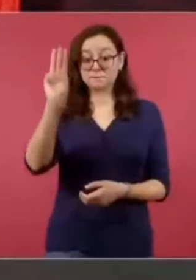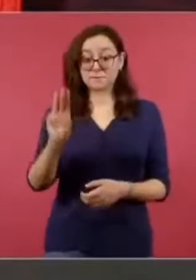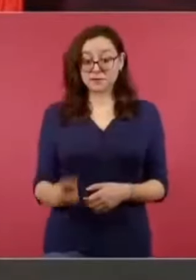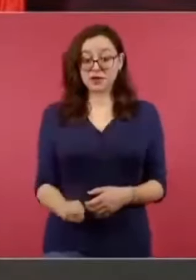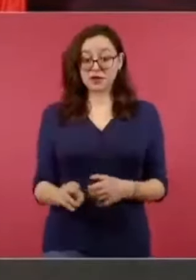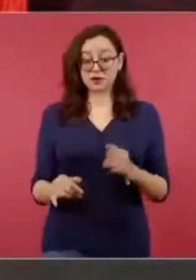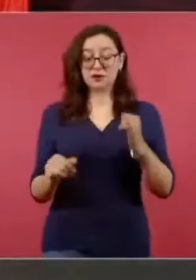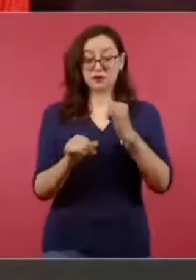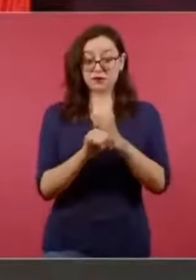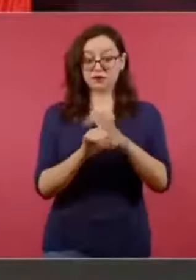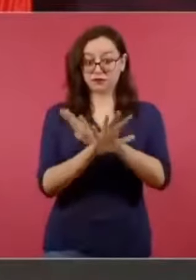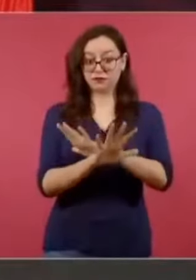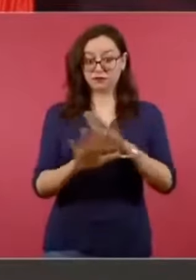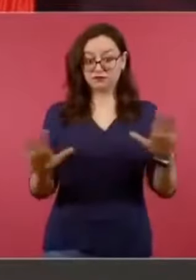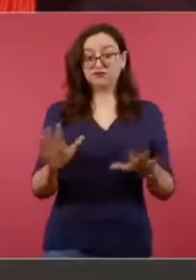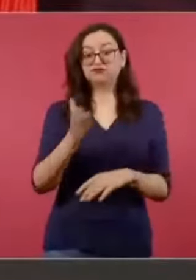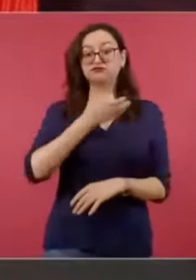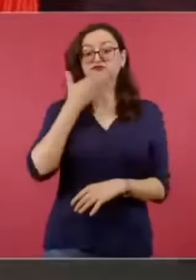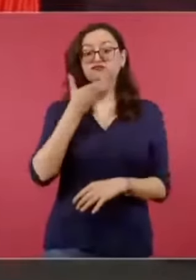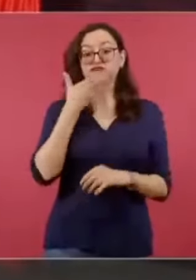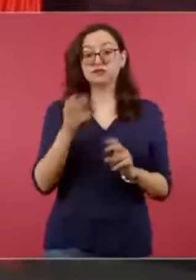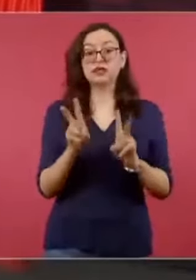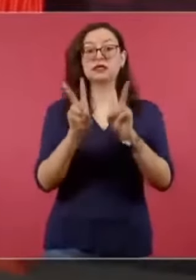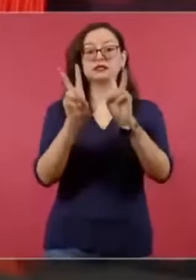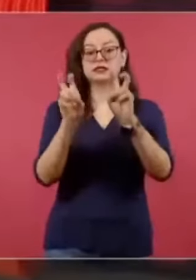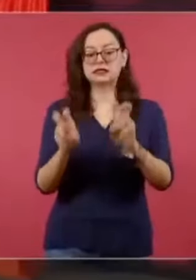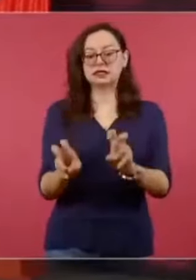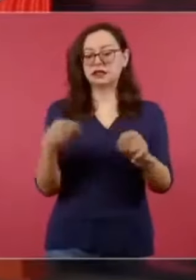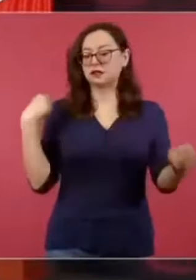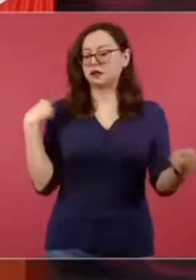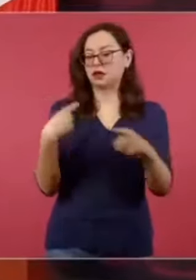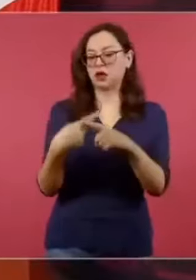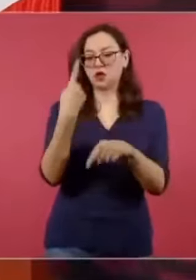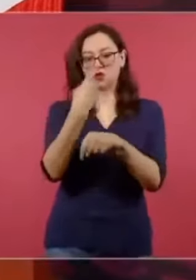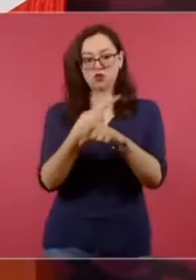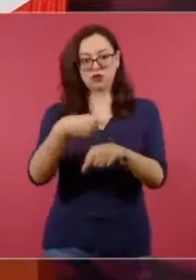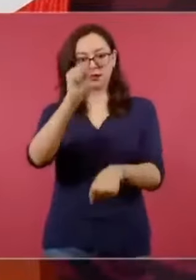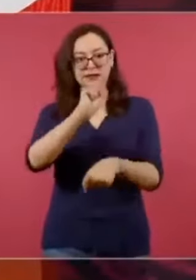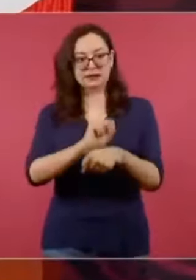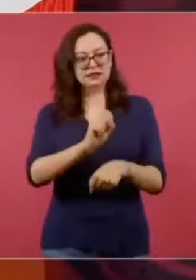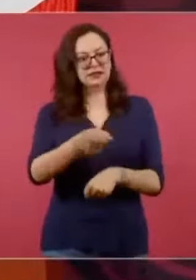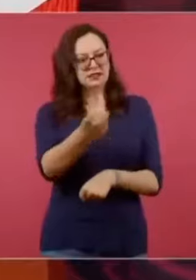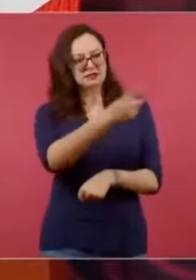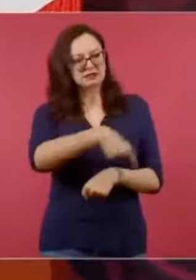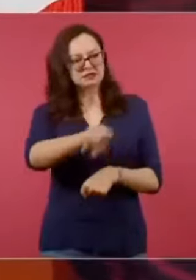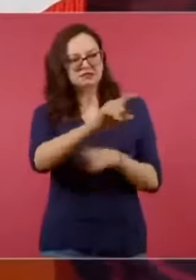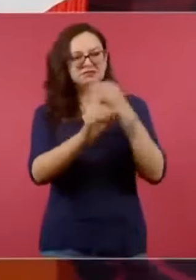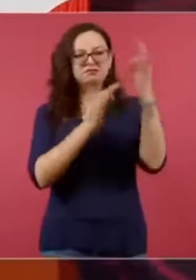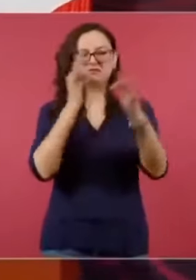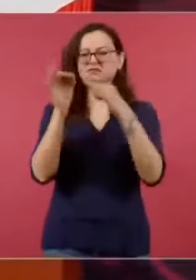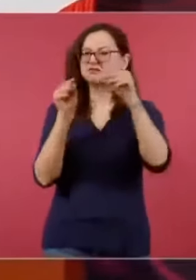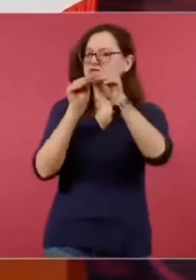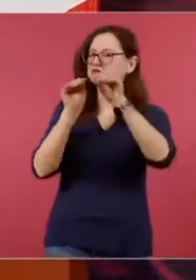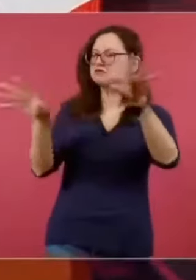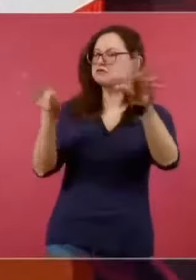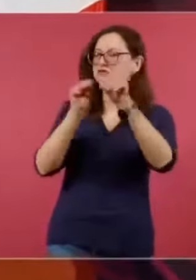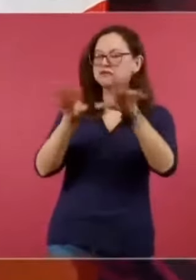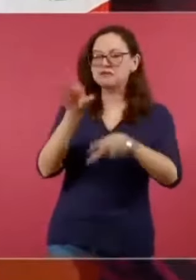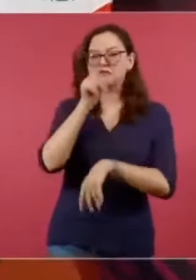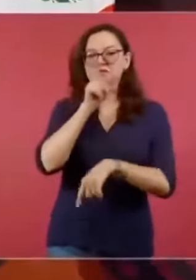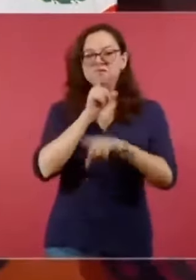Empezamos con el quién es quién en las mentiras de estas semanas,